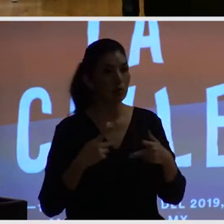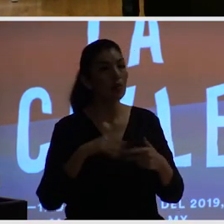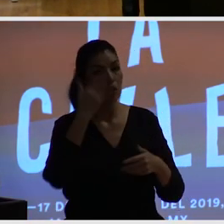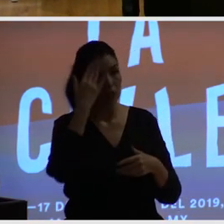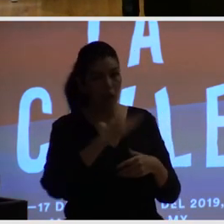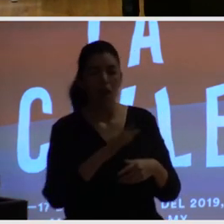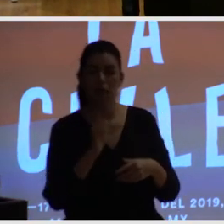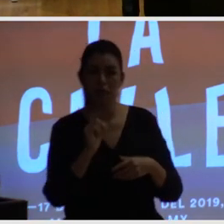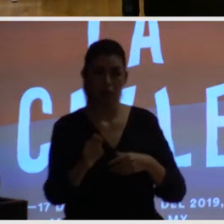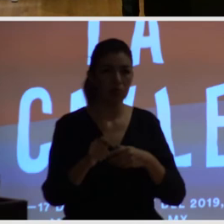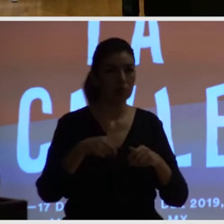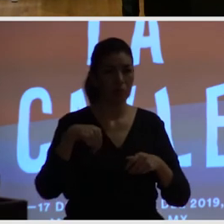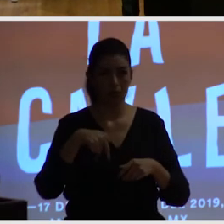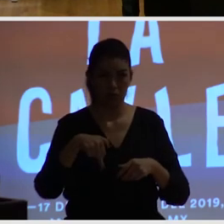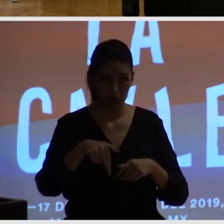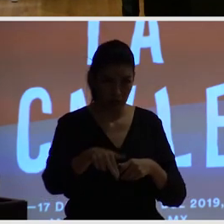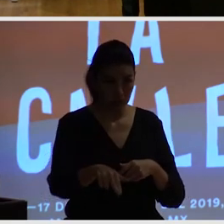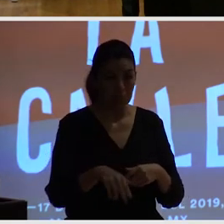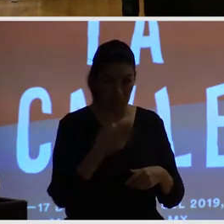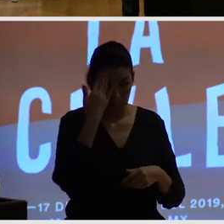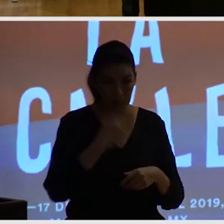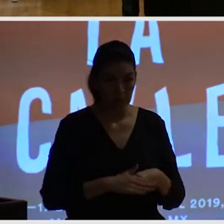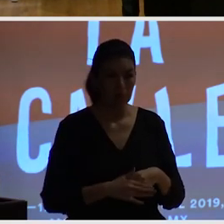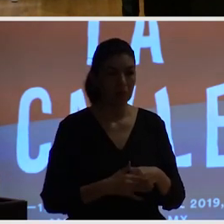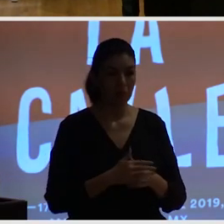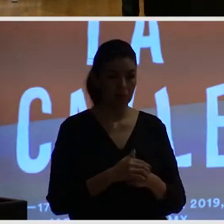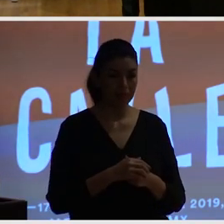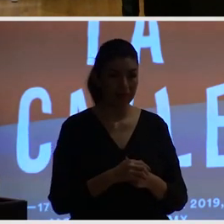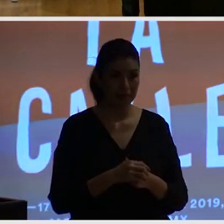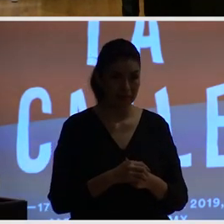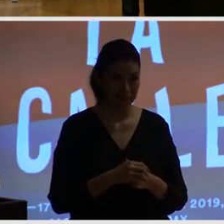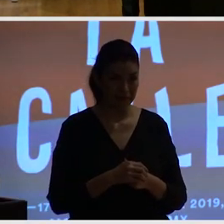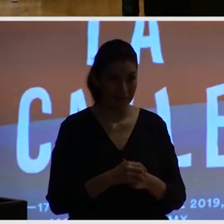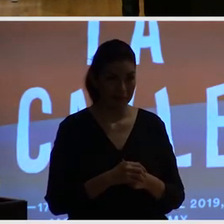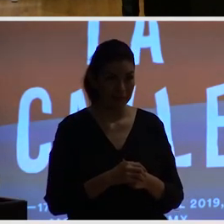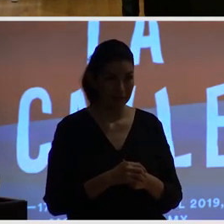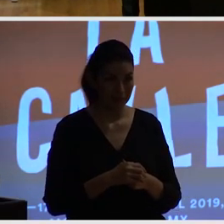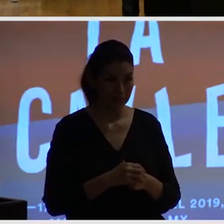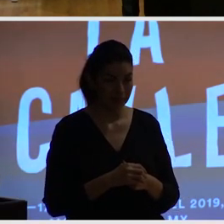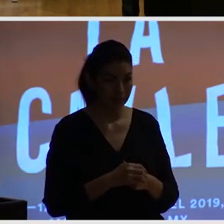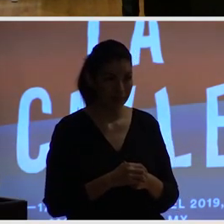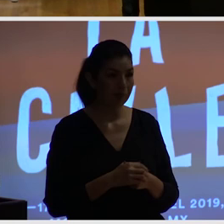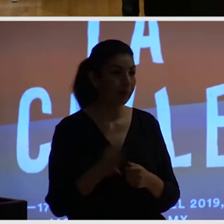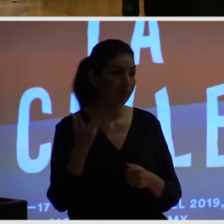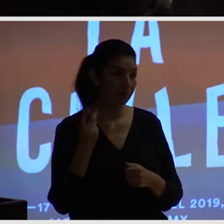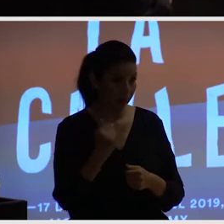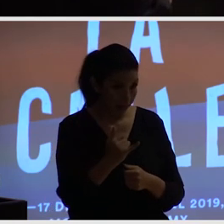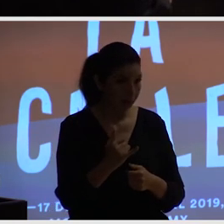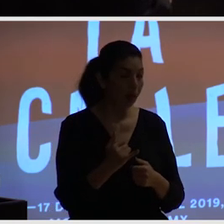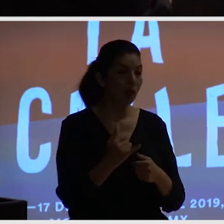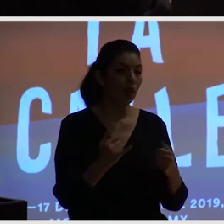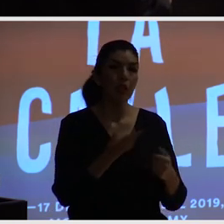de las interacciones que se llevan en los parques entonces empiezas ya con este plaza